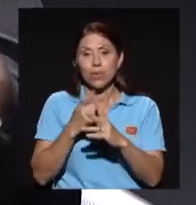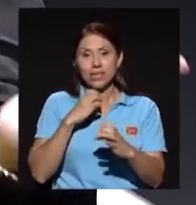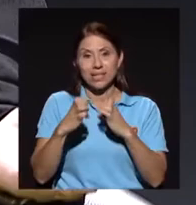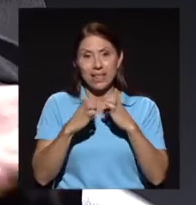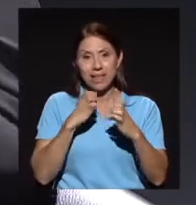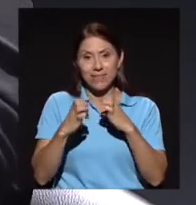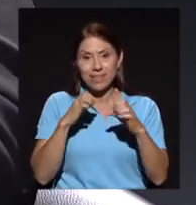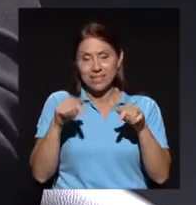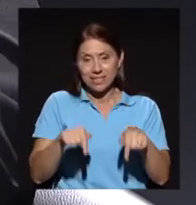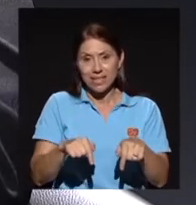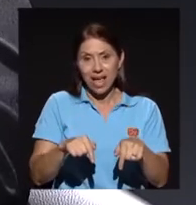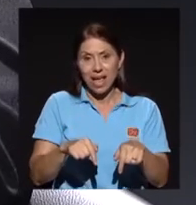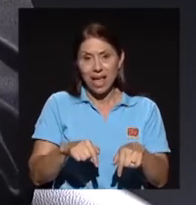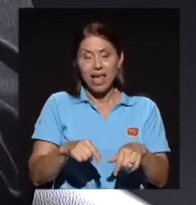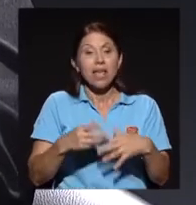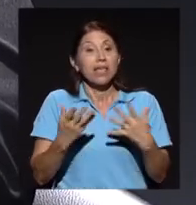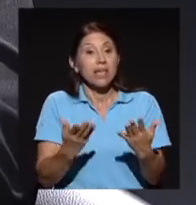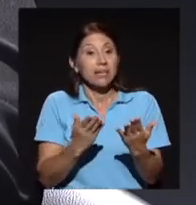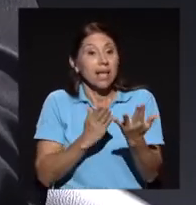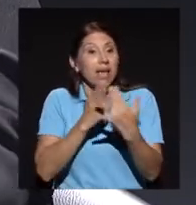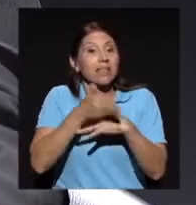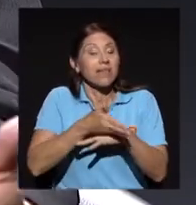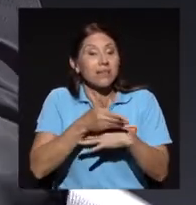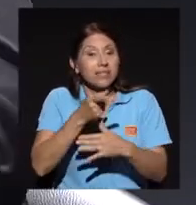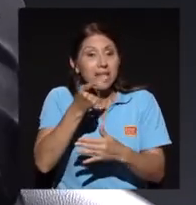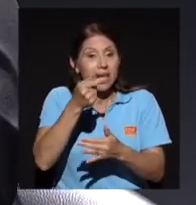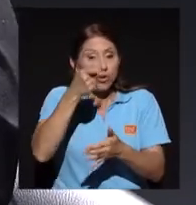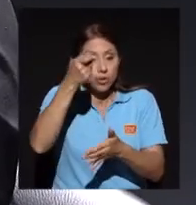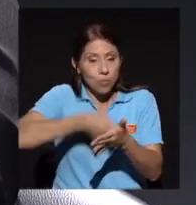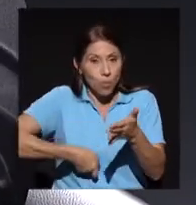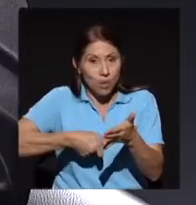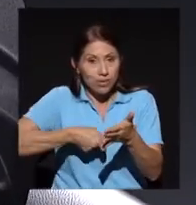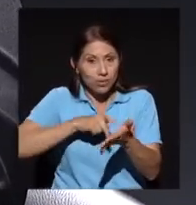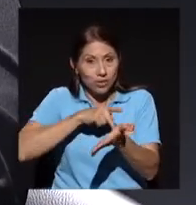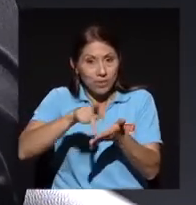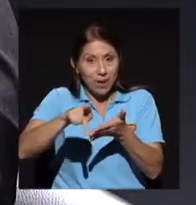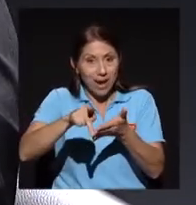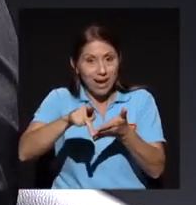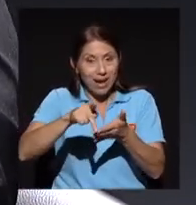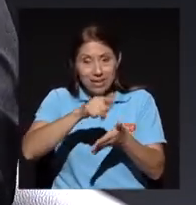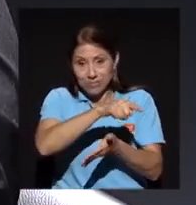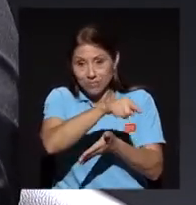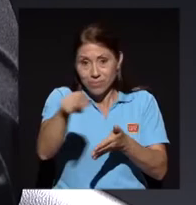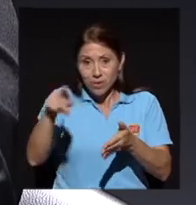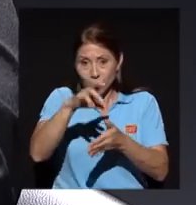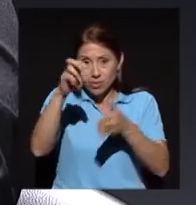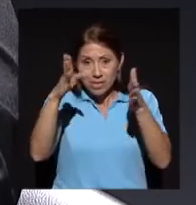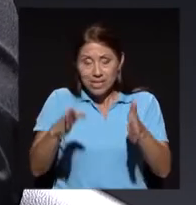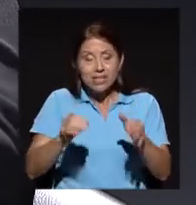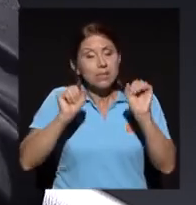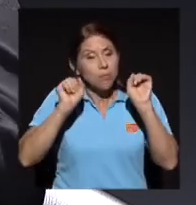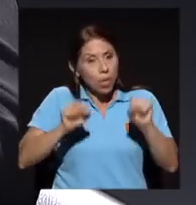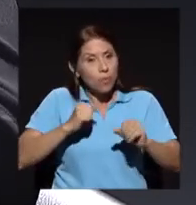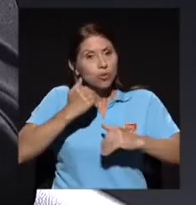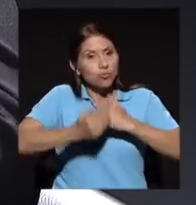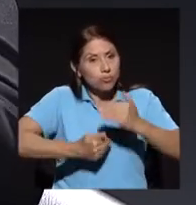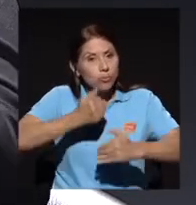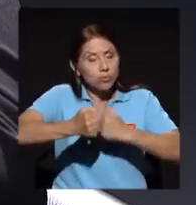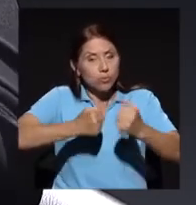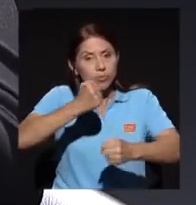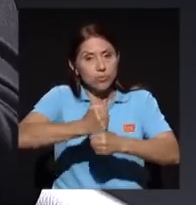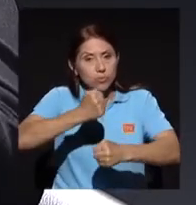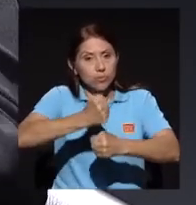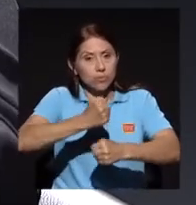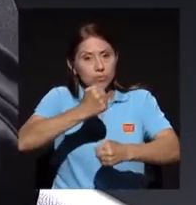es por los impuestos que pagan todos los costarricenses que podemos llevar adelante este trabajo y bueno, la